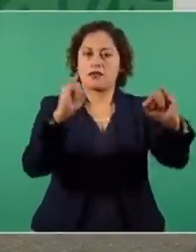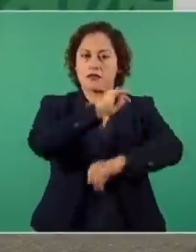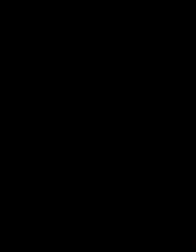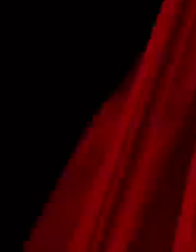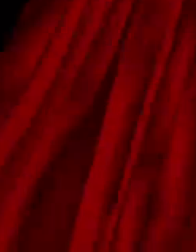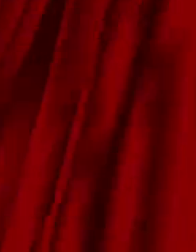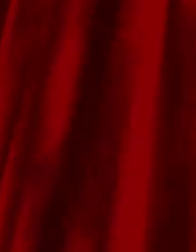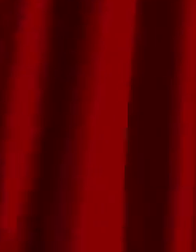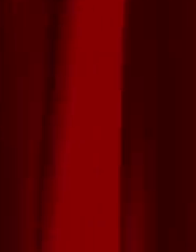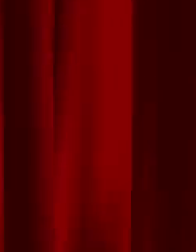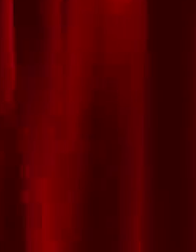orgullo.